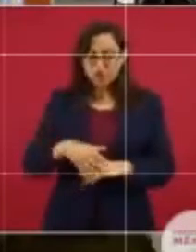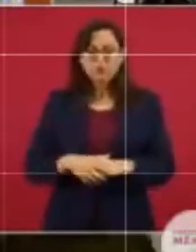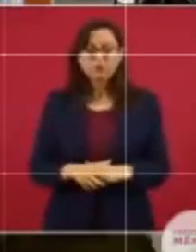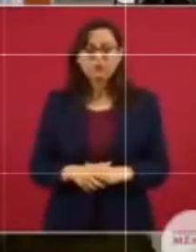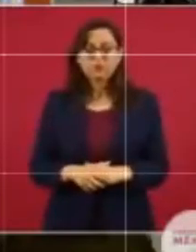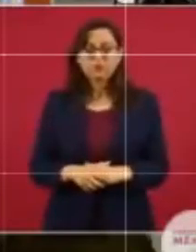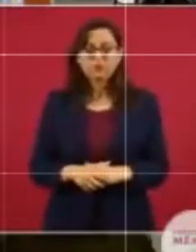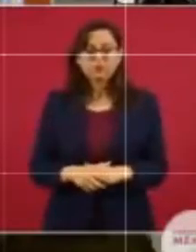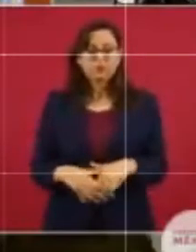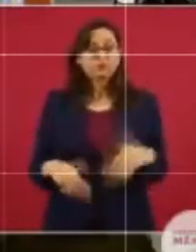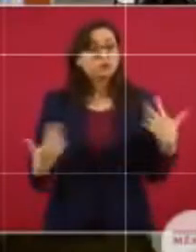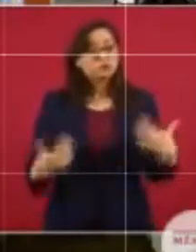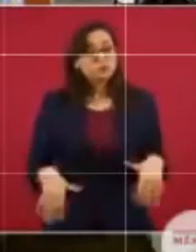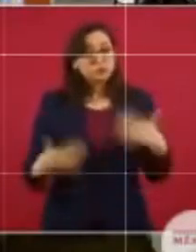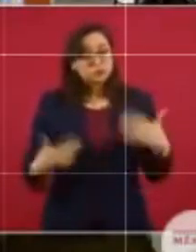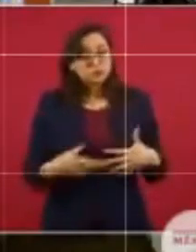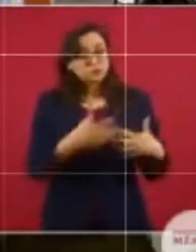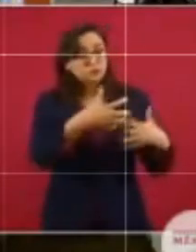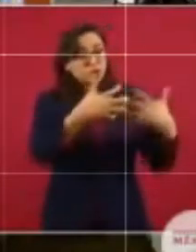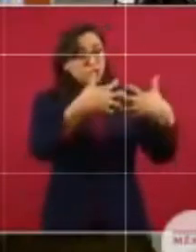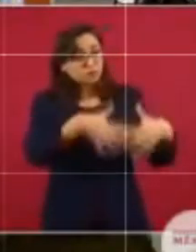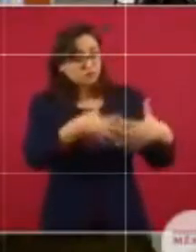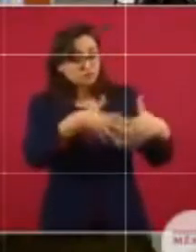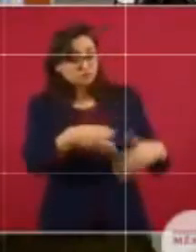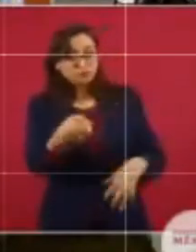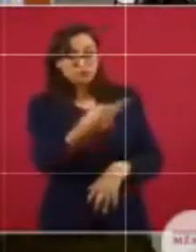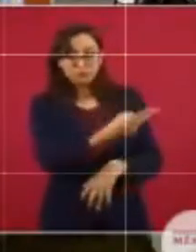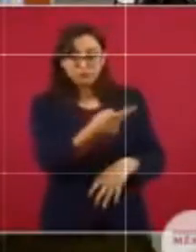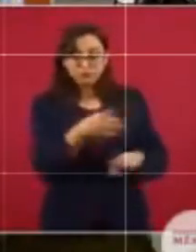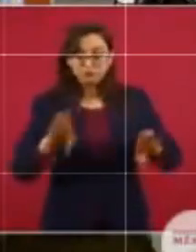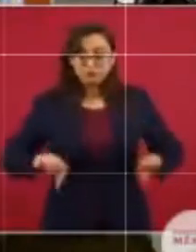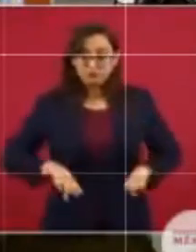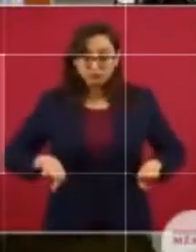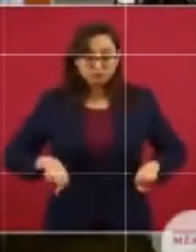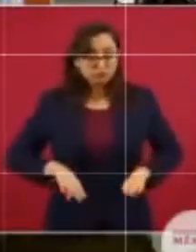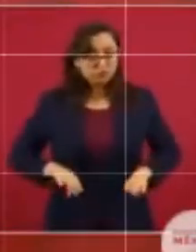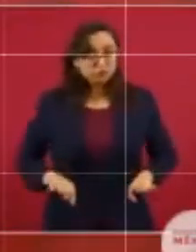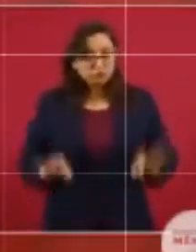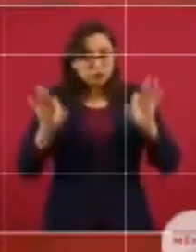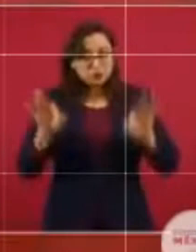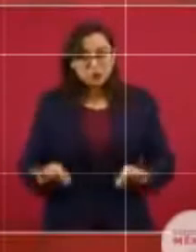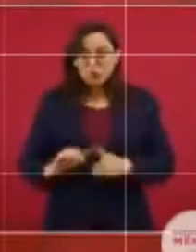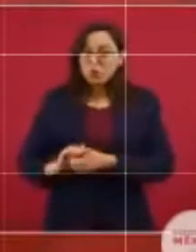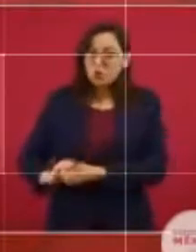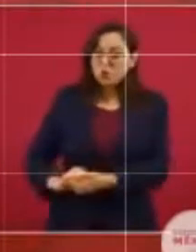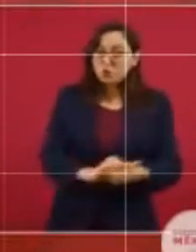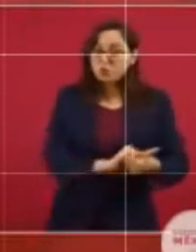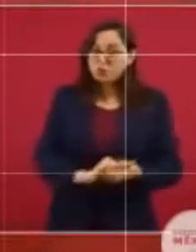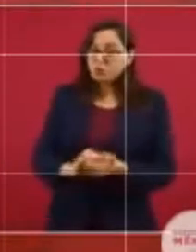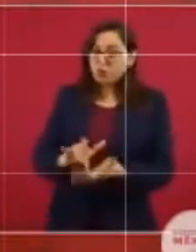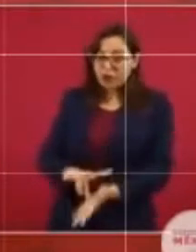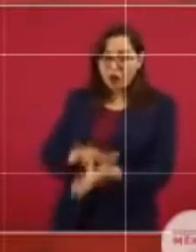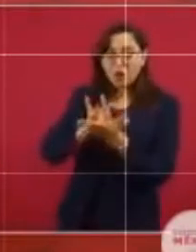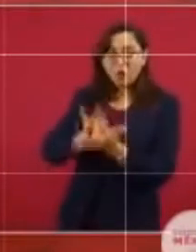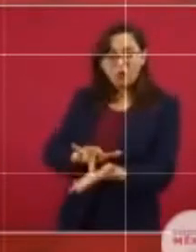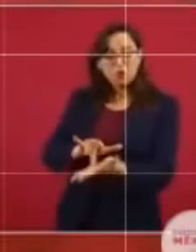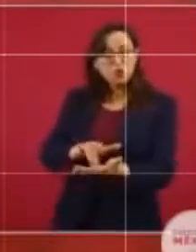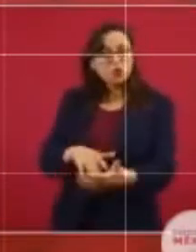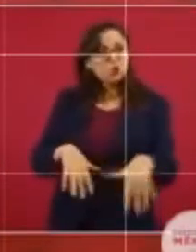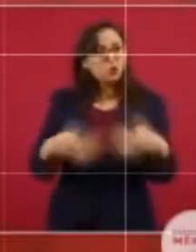solidaria de ambas empresas y la competencia entre los productores de harina hará muy difícil